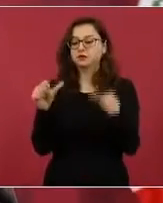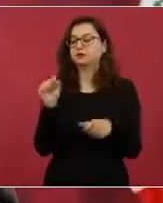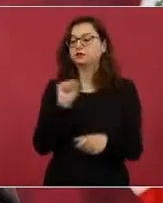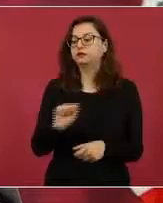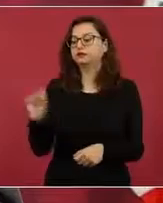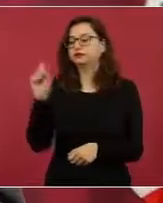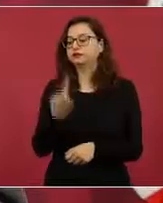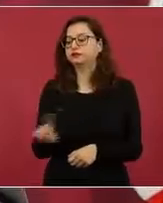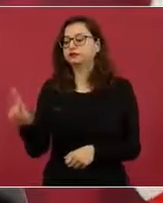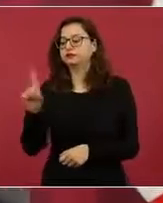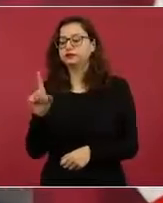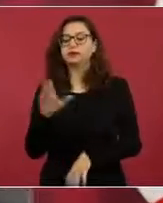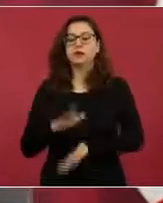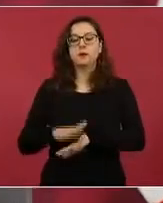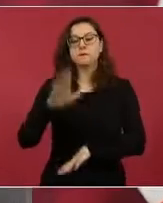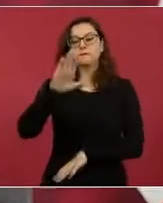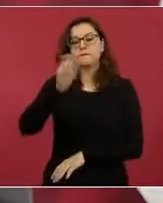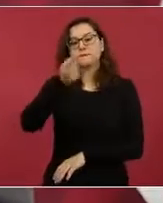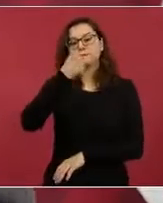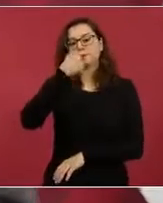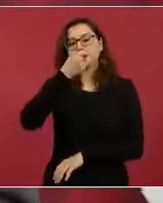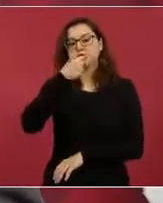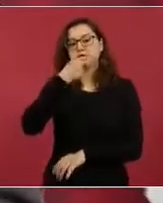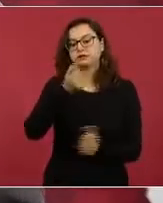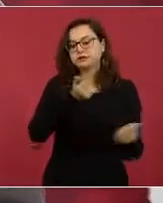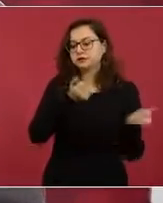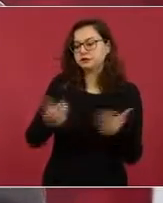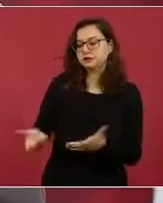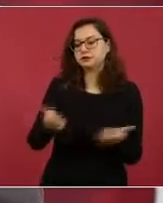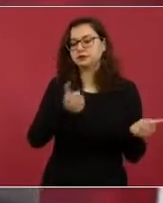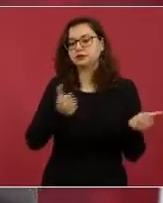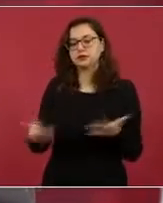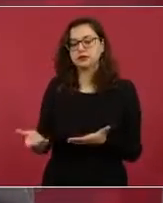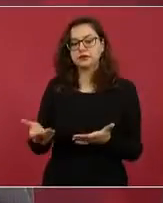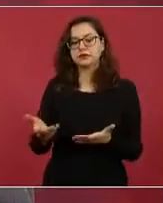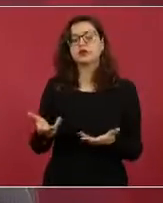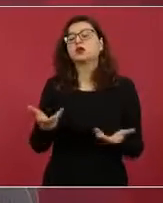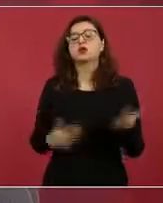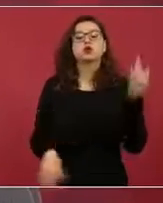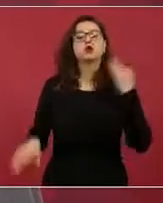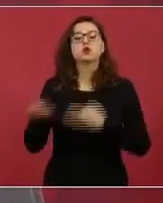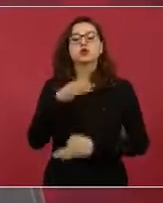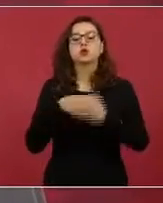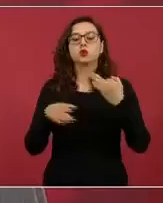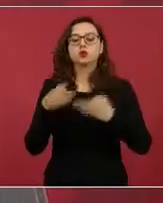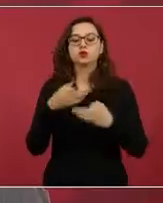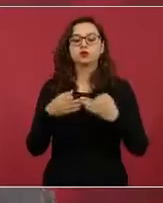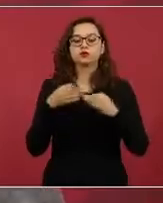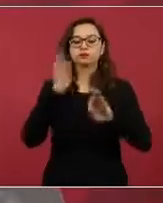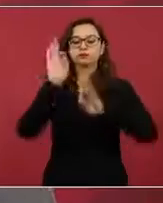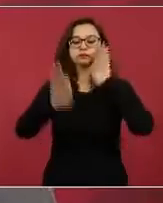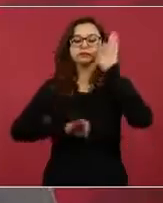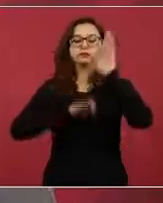y que toda esta atención sea gratuita. Ese es el plan.